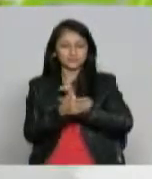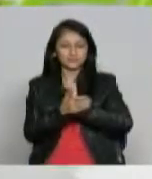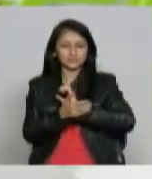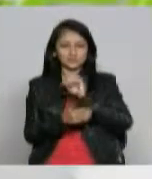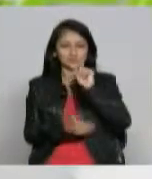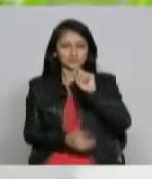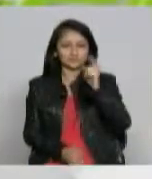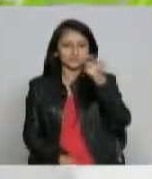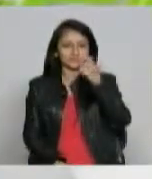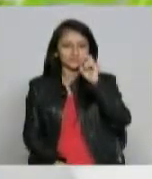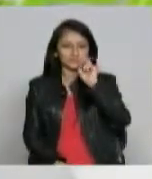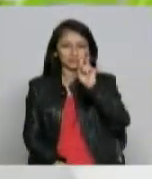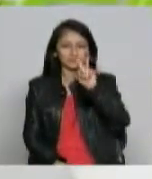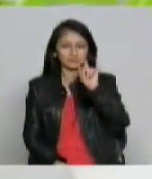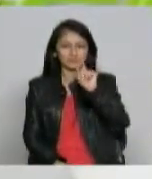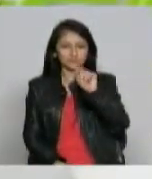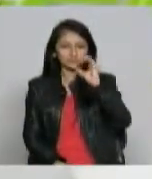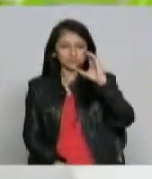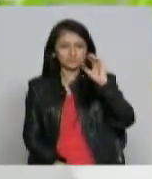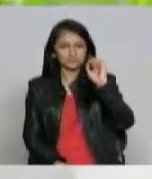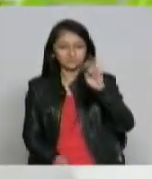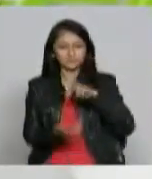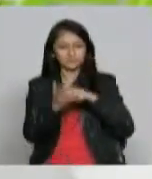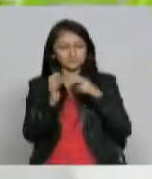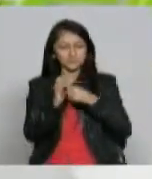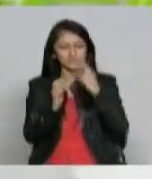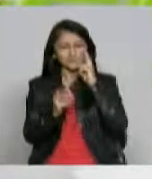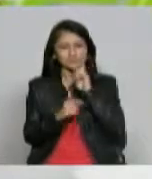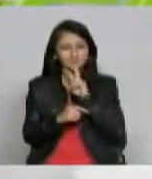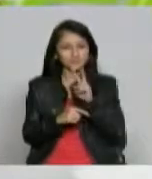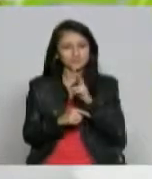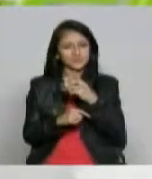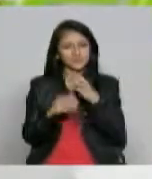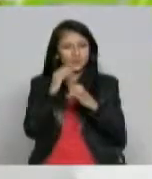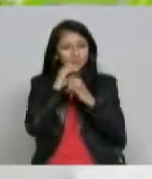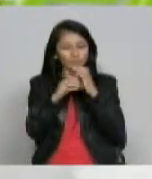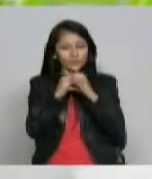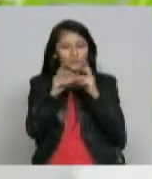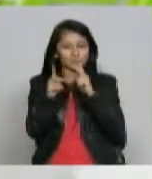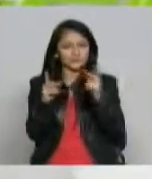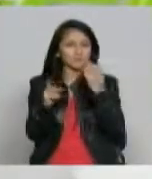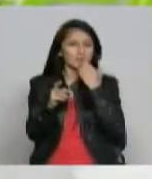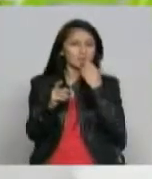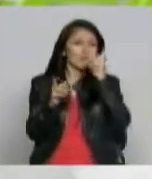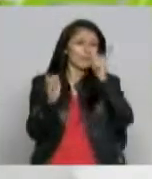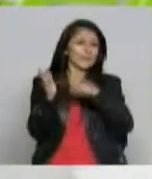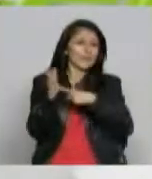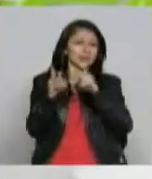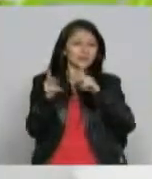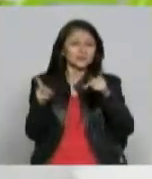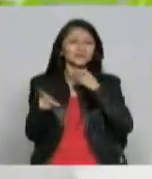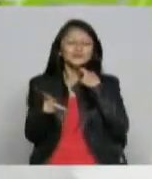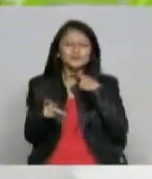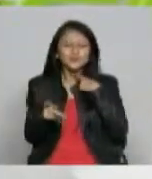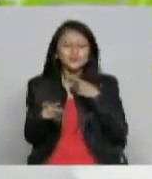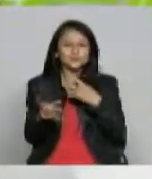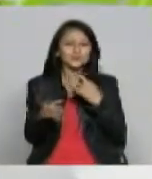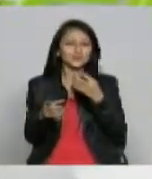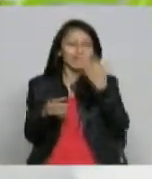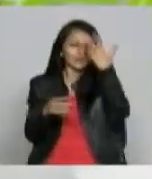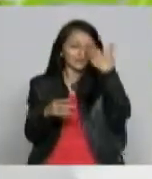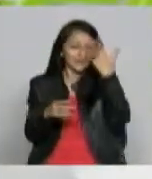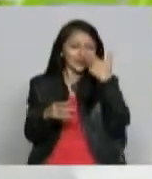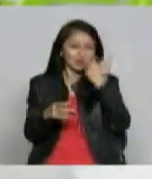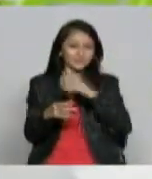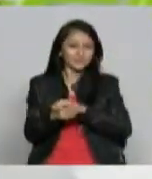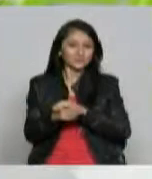cierto cuando hablamos de que comenzamos con 2, 3 mil seguidores de Face y después aumentamos a 12, 13, 14 mil lo